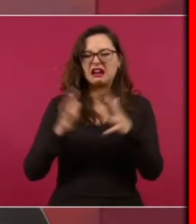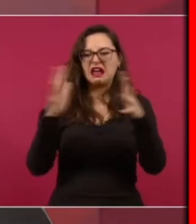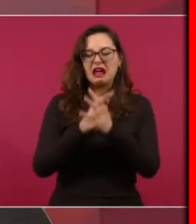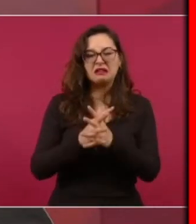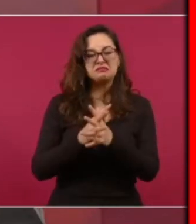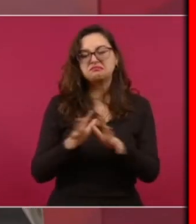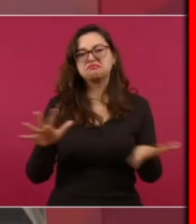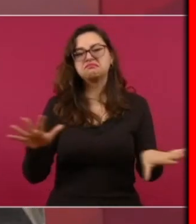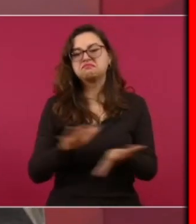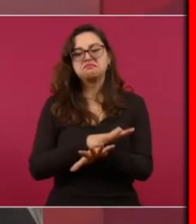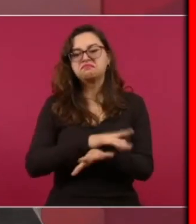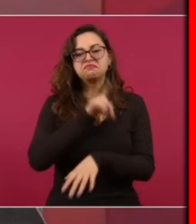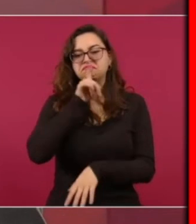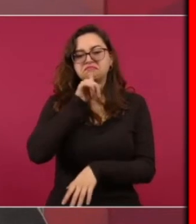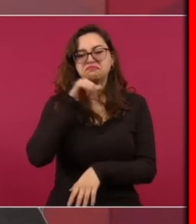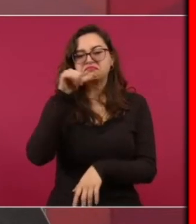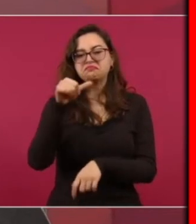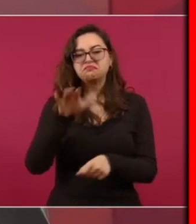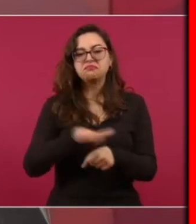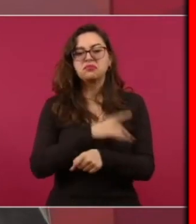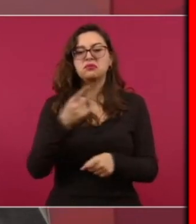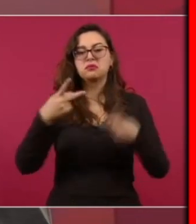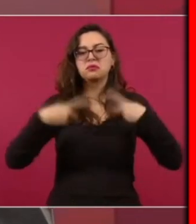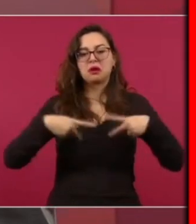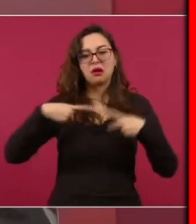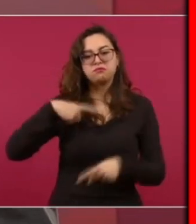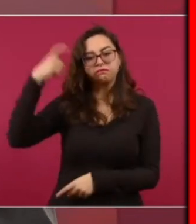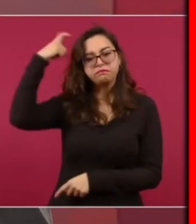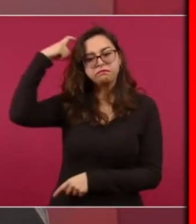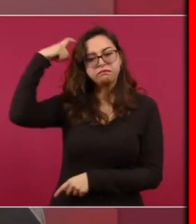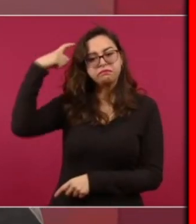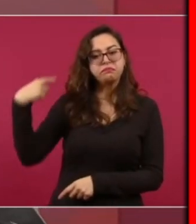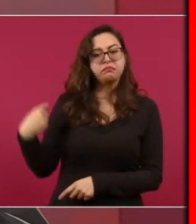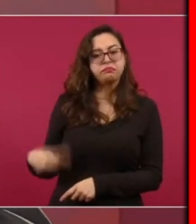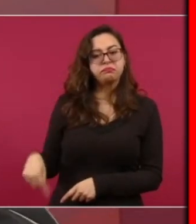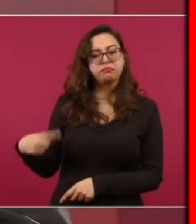no Estamos viviendo un proceso de transformación